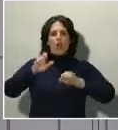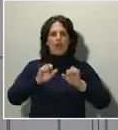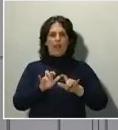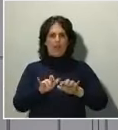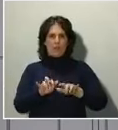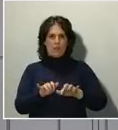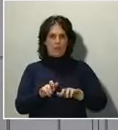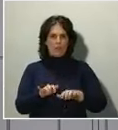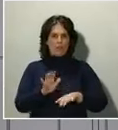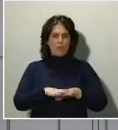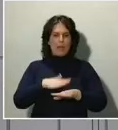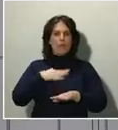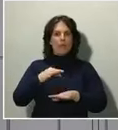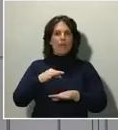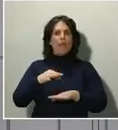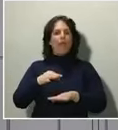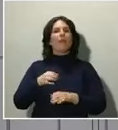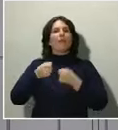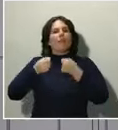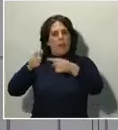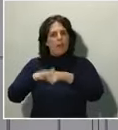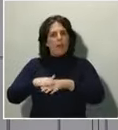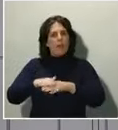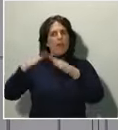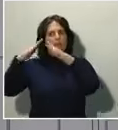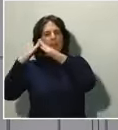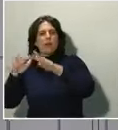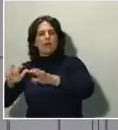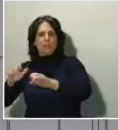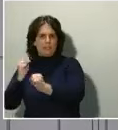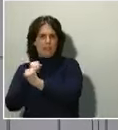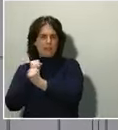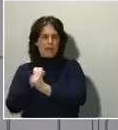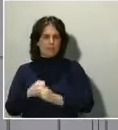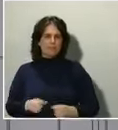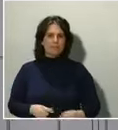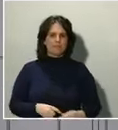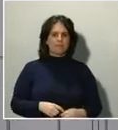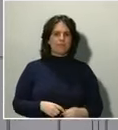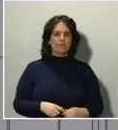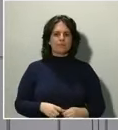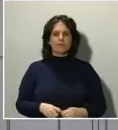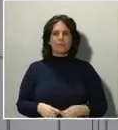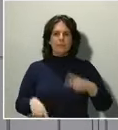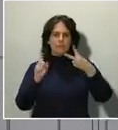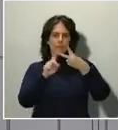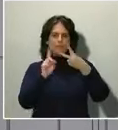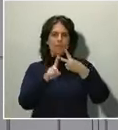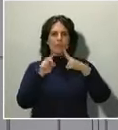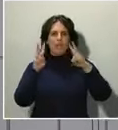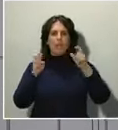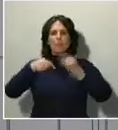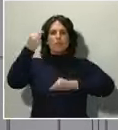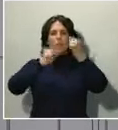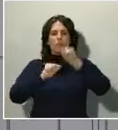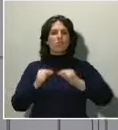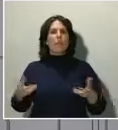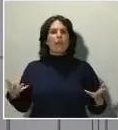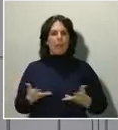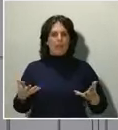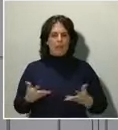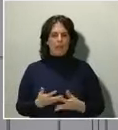teletrabajo de sus trabajadores y trabajadoras. En segundo lugar, en relación con los presupuestos de emergencia, creo que